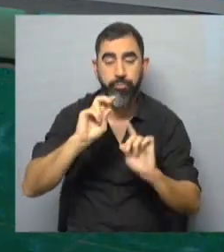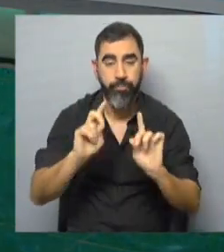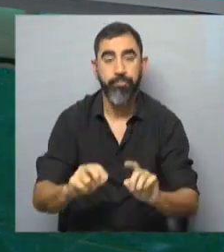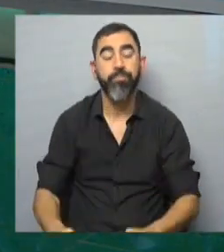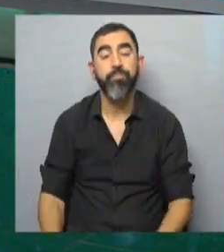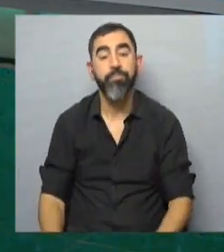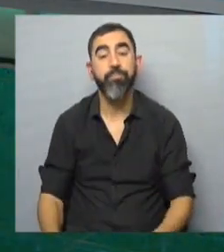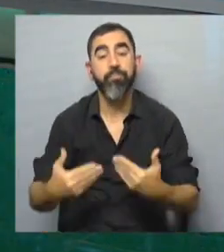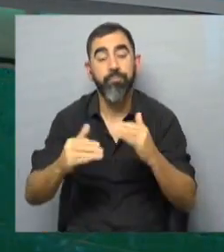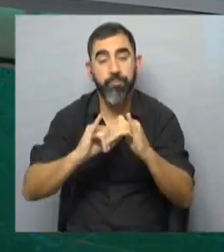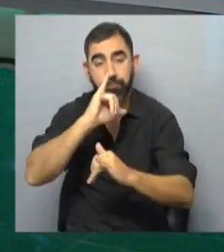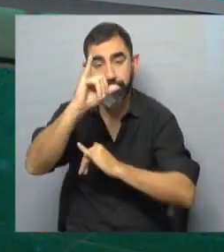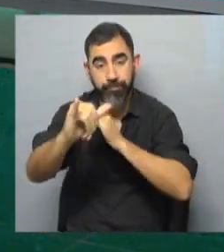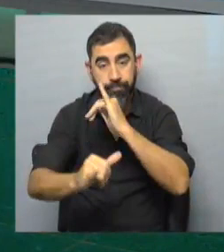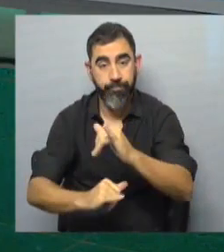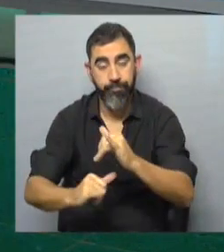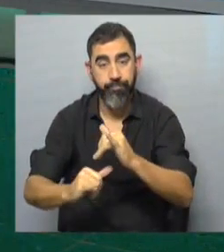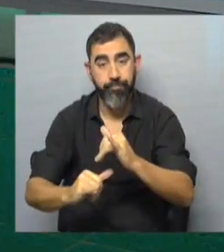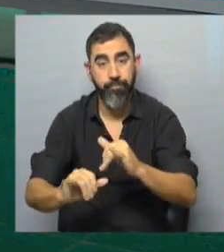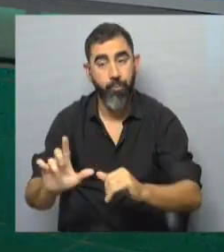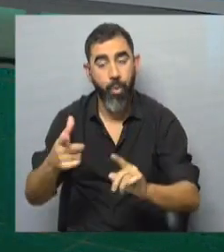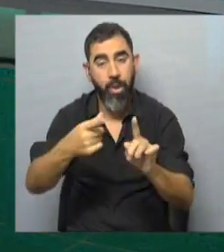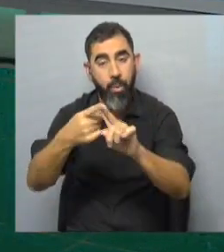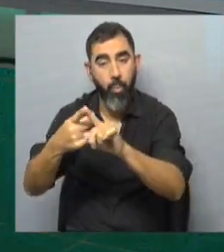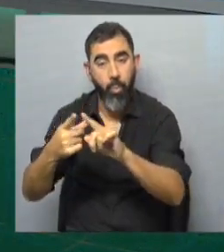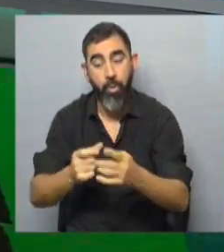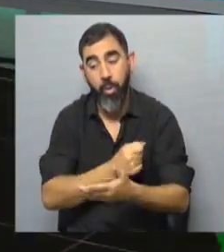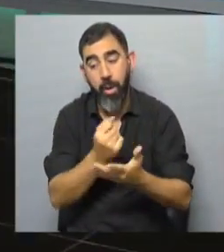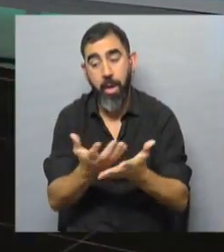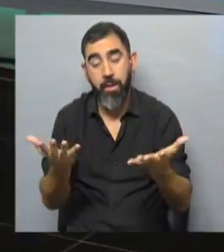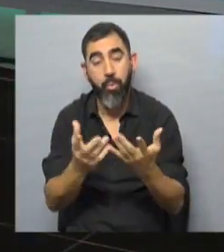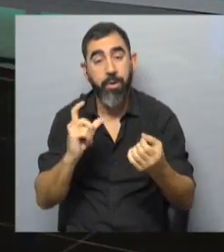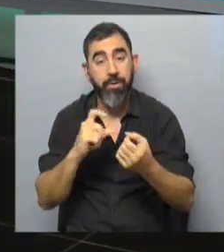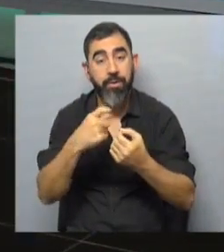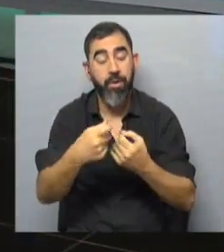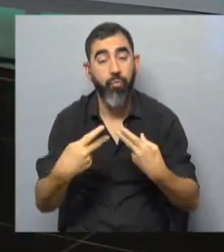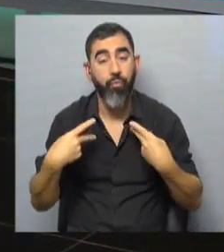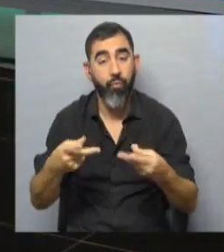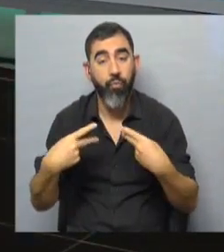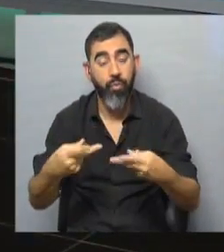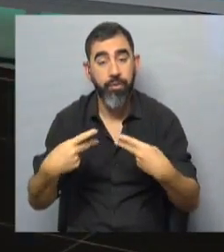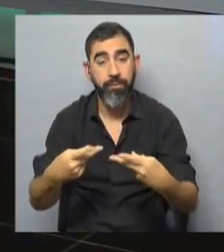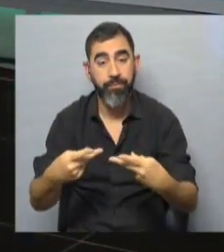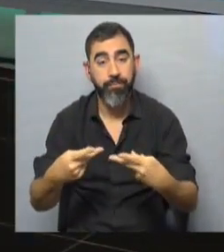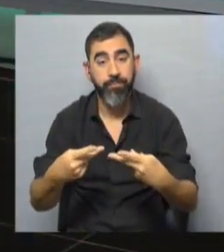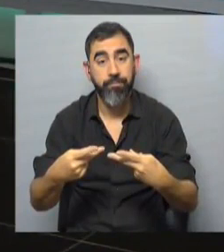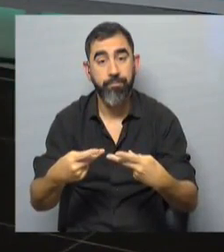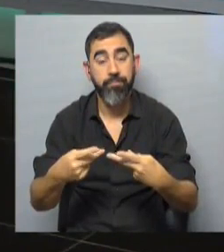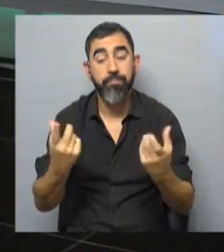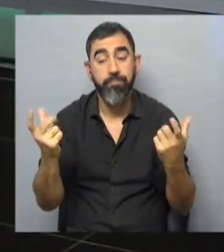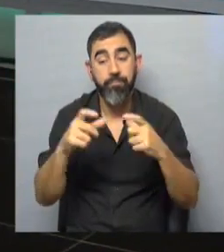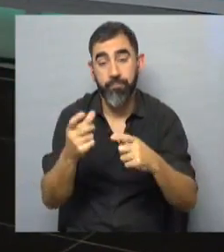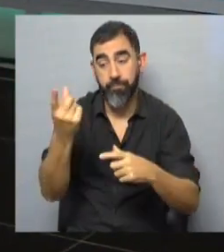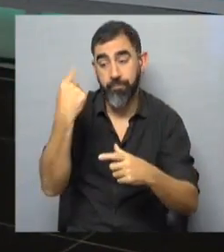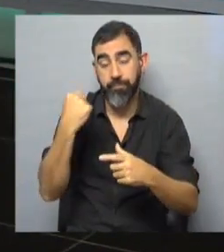vamos a comenzar el desarrollo informativo, decirles que no hubo acuerdo hasta el momento entre la gremial de futbolistas, luego de la reunión